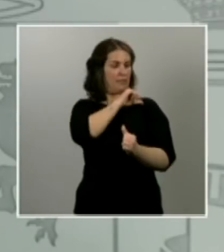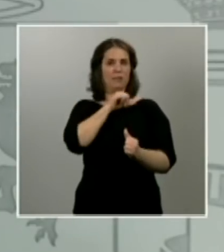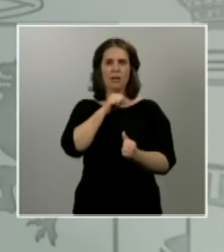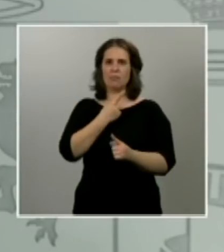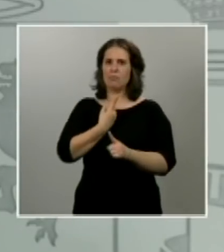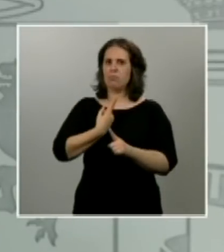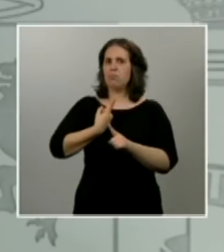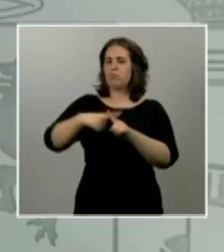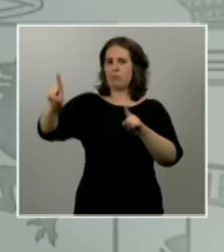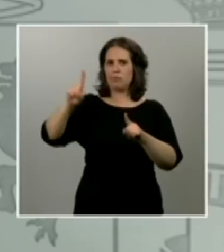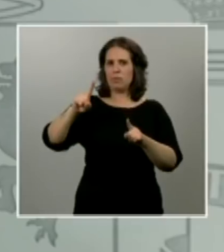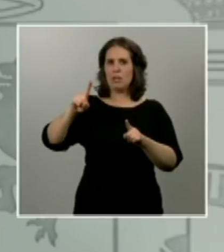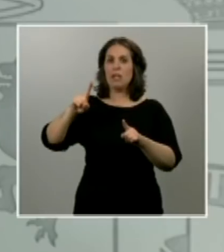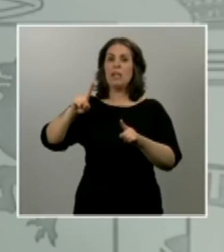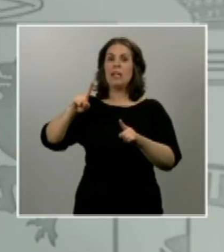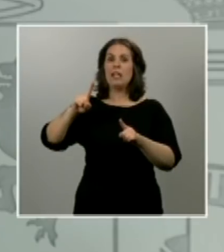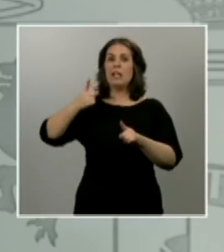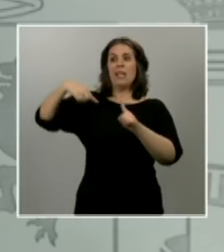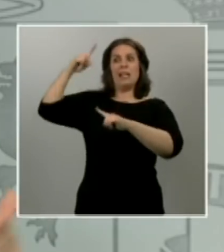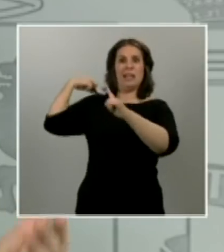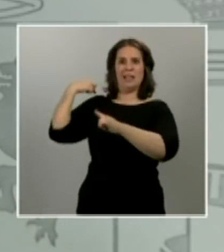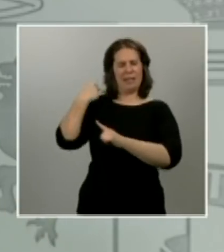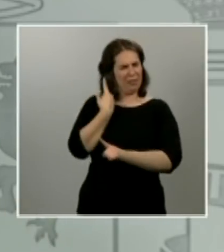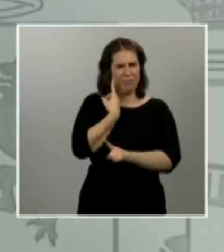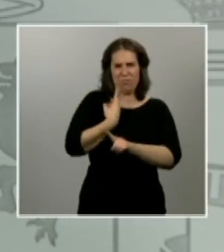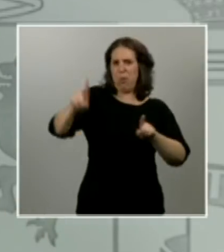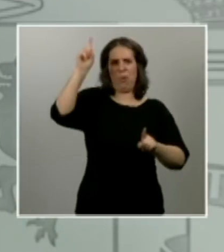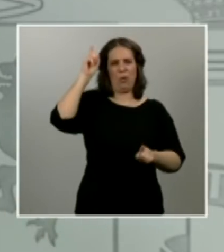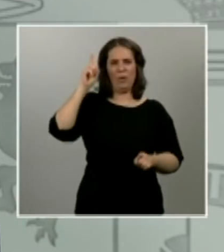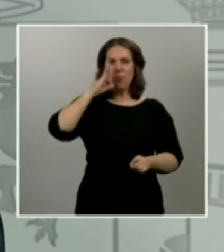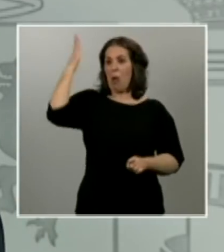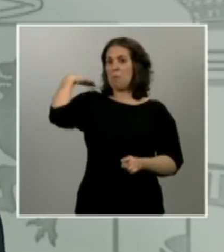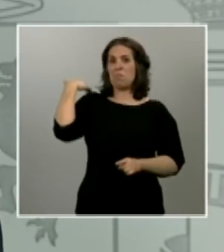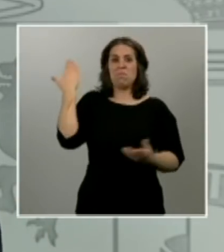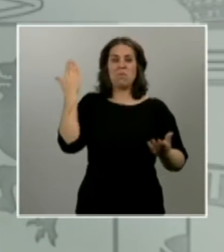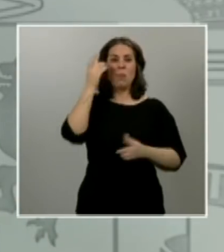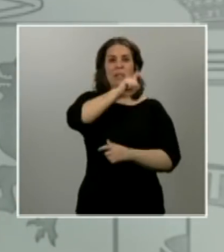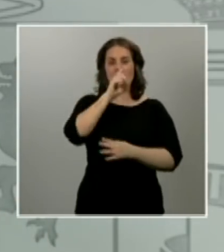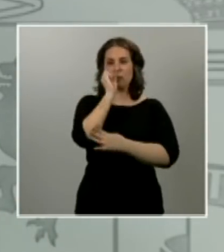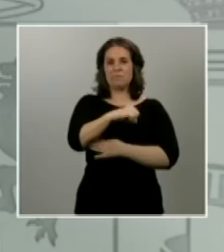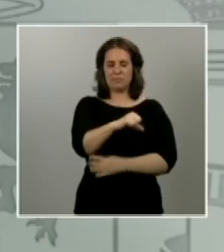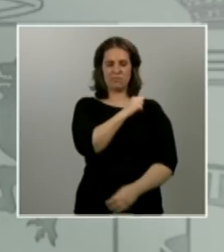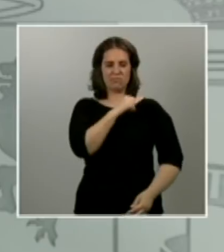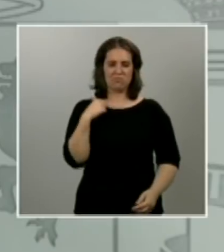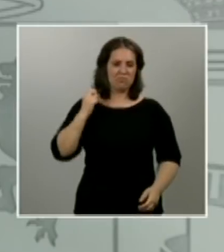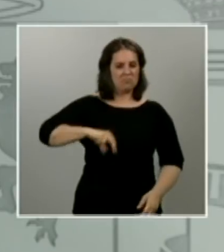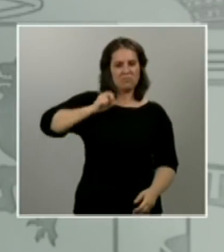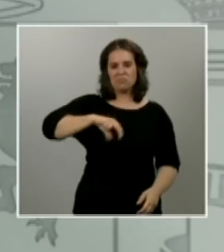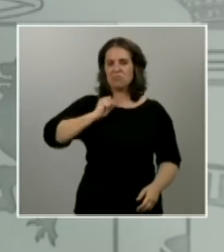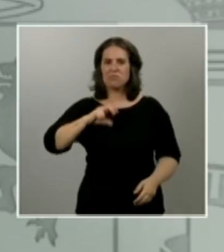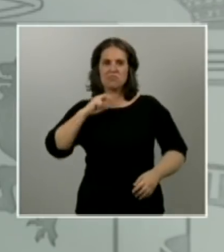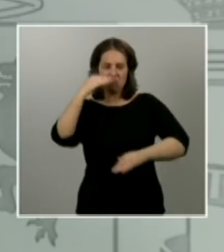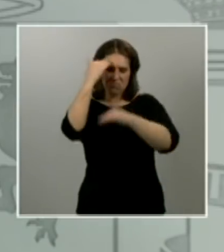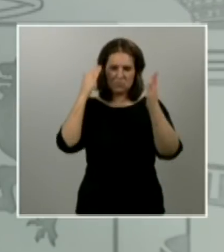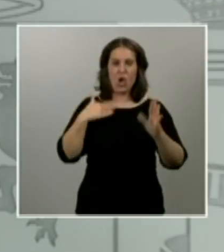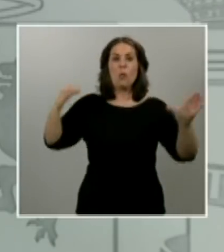pero aún menos como el de antes de ayer cuando las gentes vivían ignorando a los demás y la sociedad carecía de protección colectiva